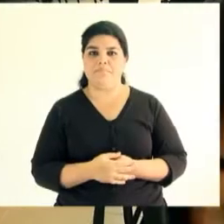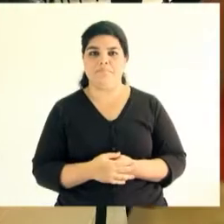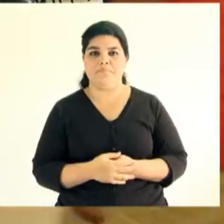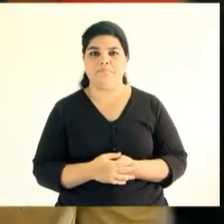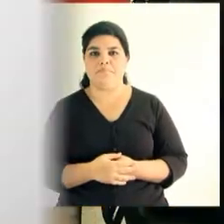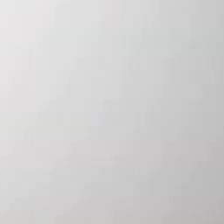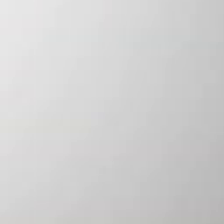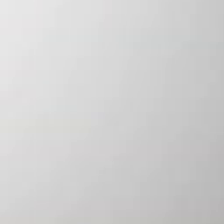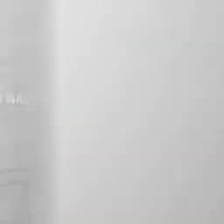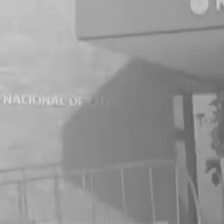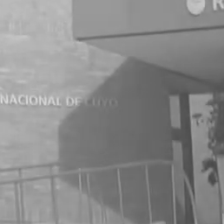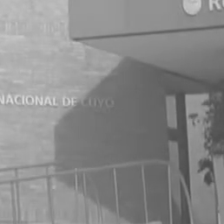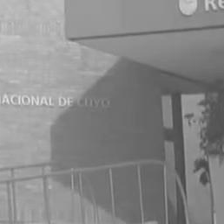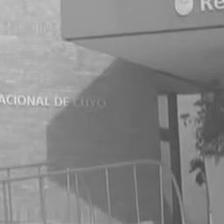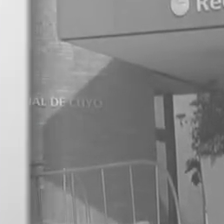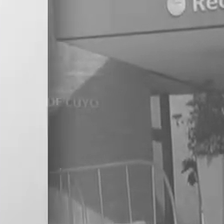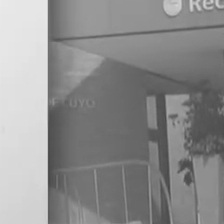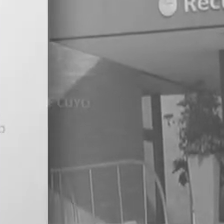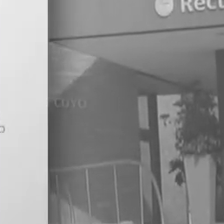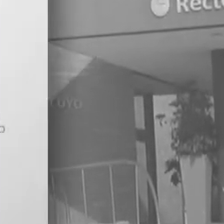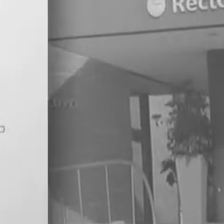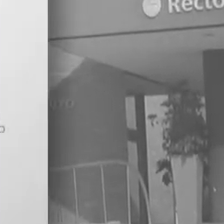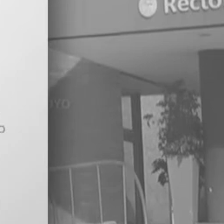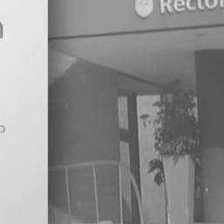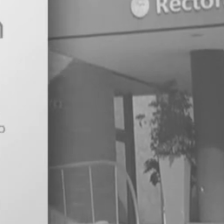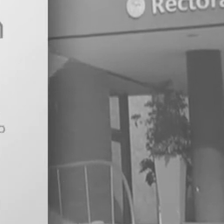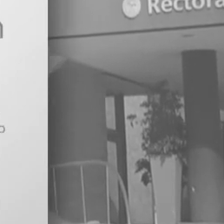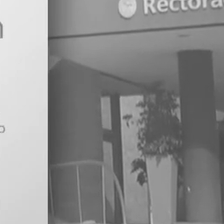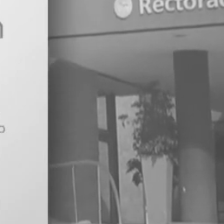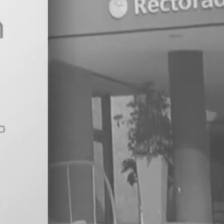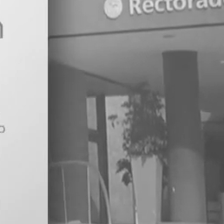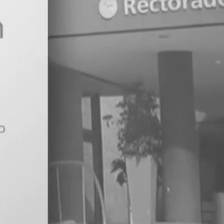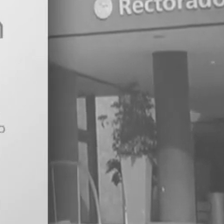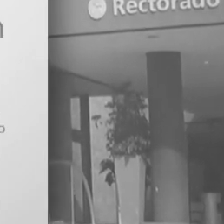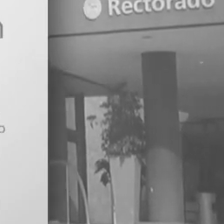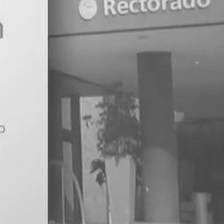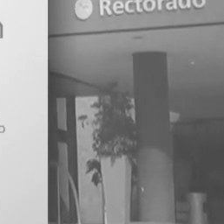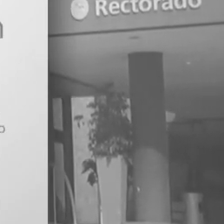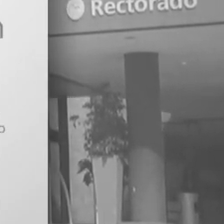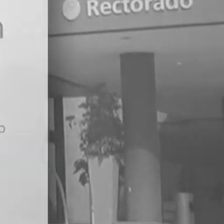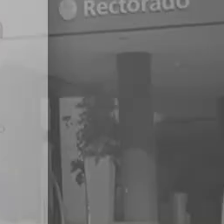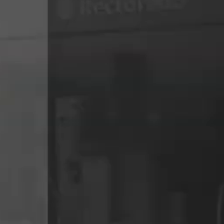más noticias en www.edicionuncuyo.com